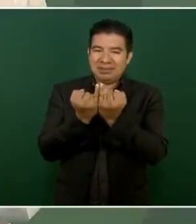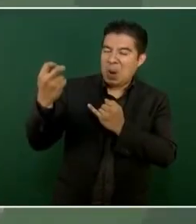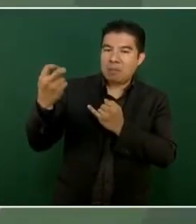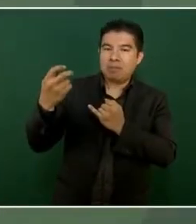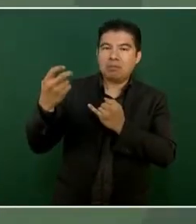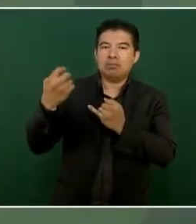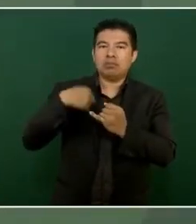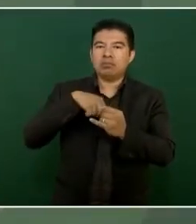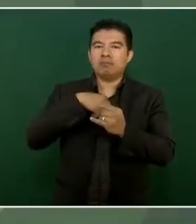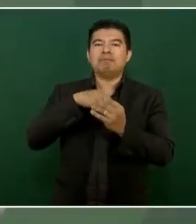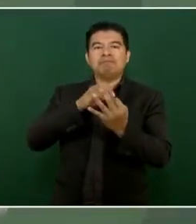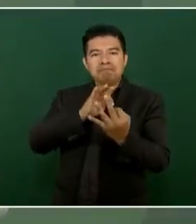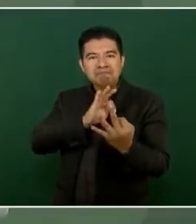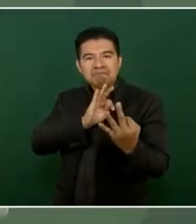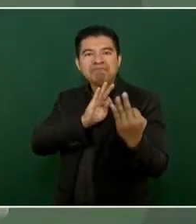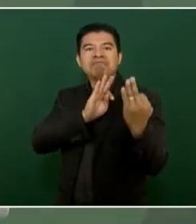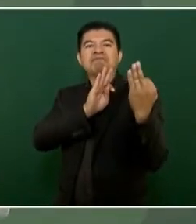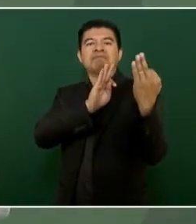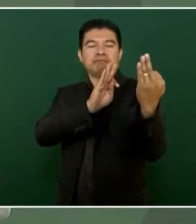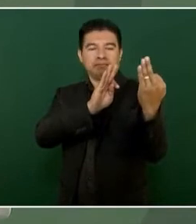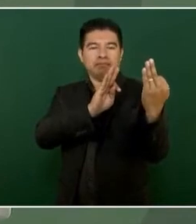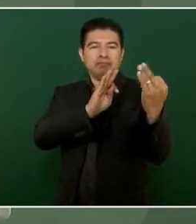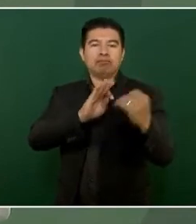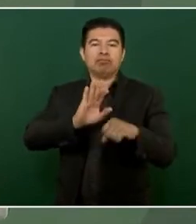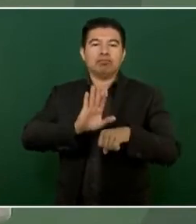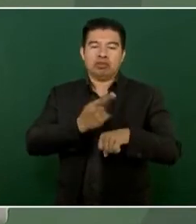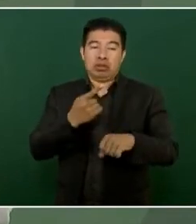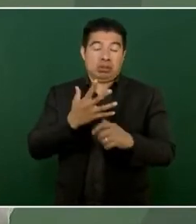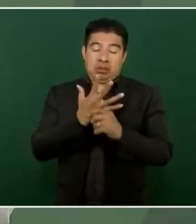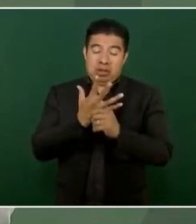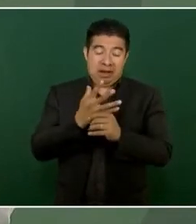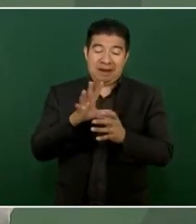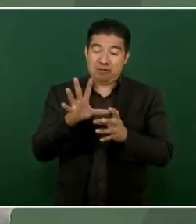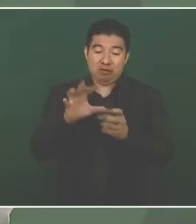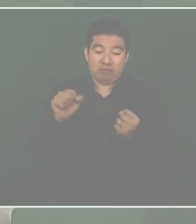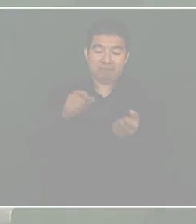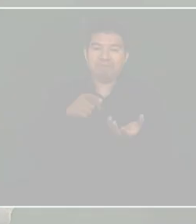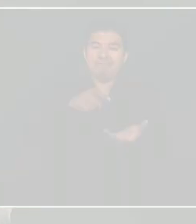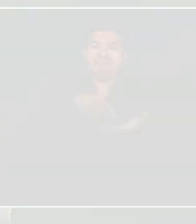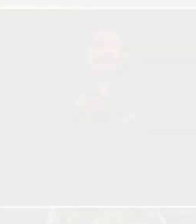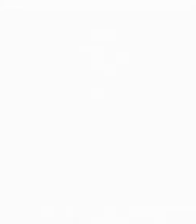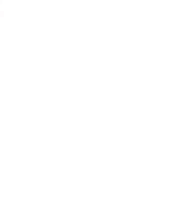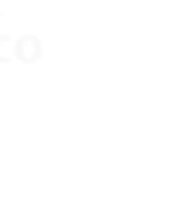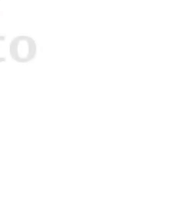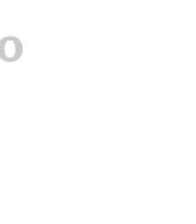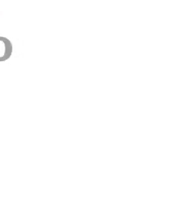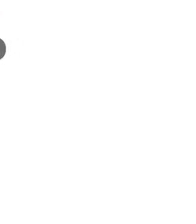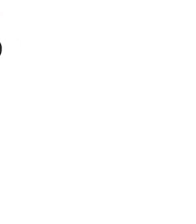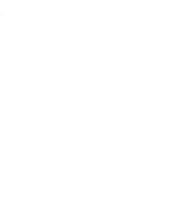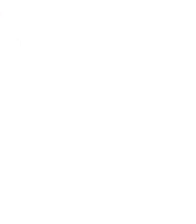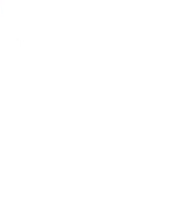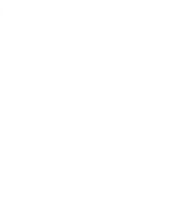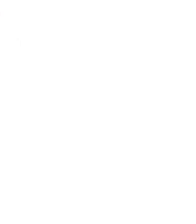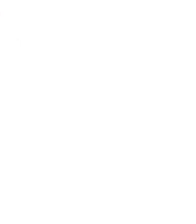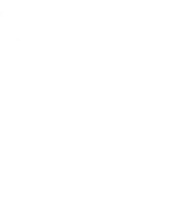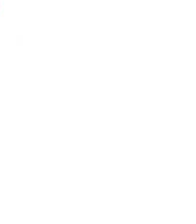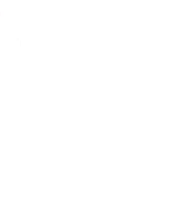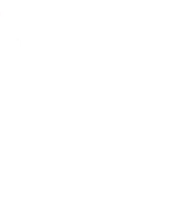el respeto a las autoridades legal y legítimamente constituidas. Morena, la esperanza de México.